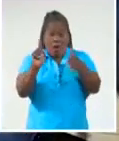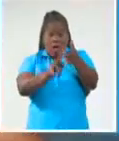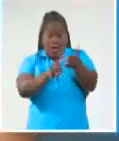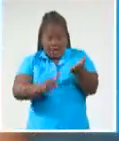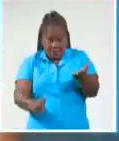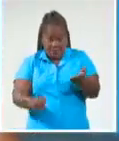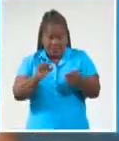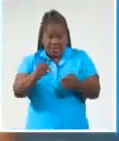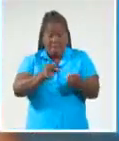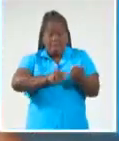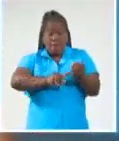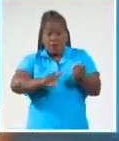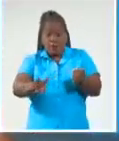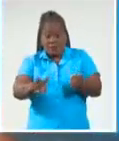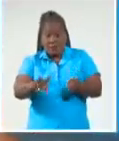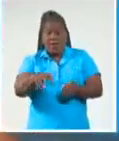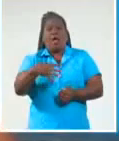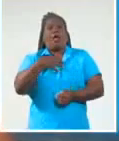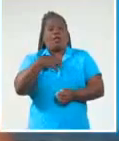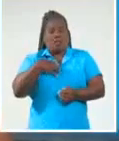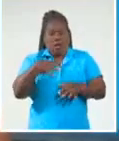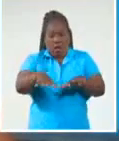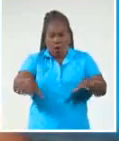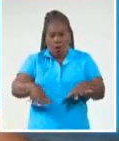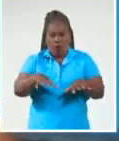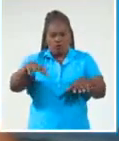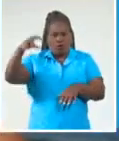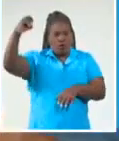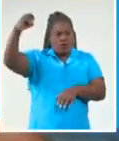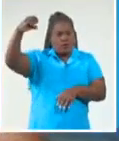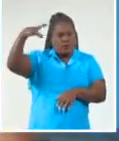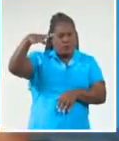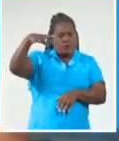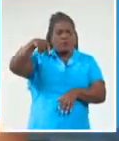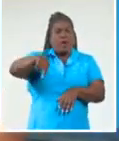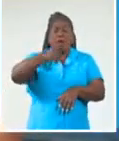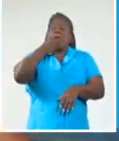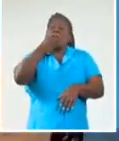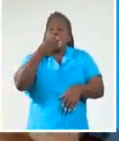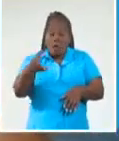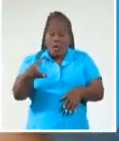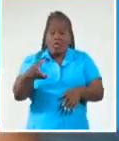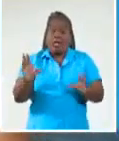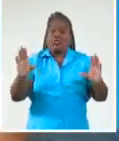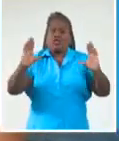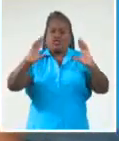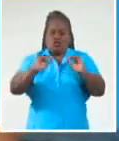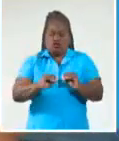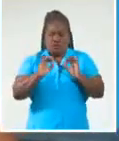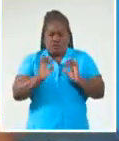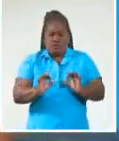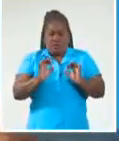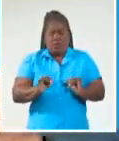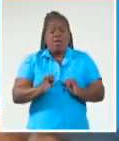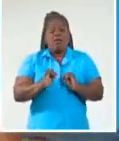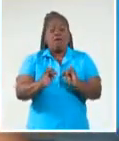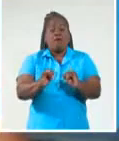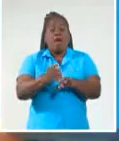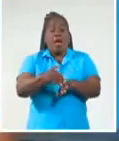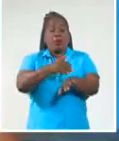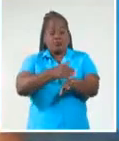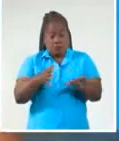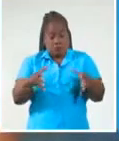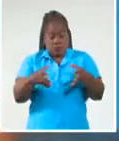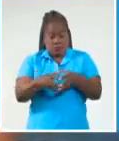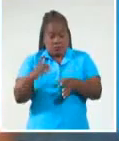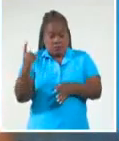provincias y cuenten con las condiciones en el alumbrado artificial, se pueda jugar de noche siempre que se informe a la Comisión Nacional y en este